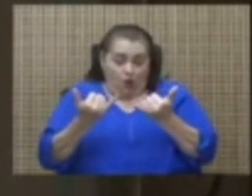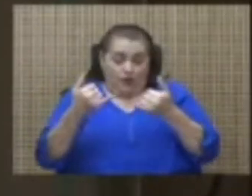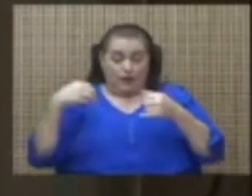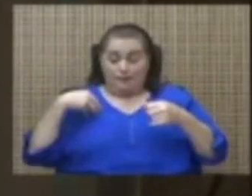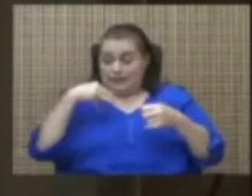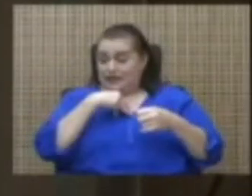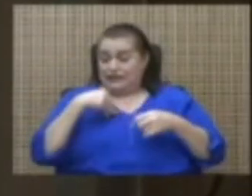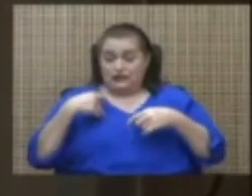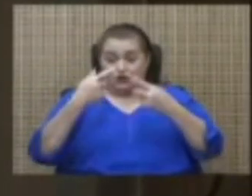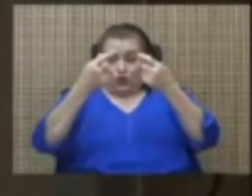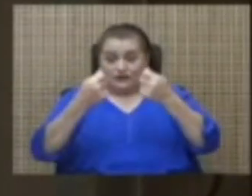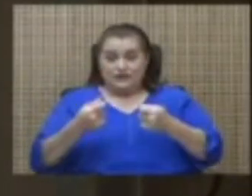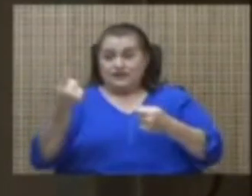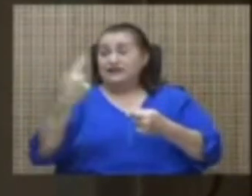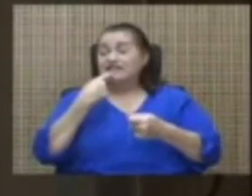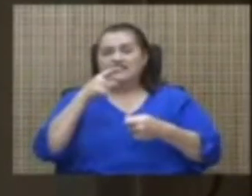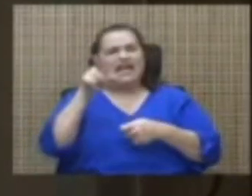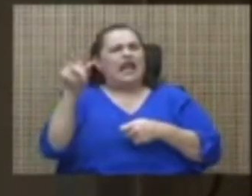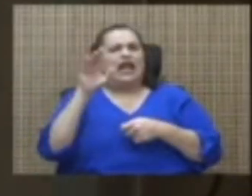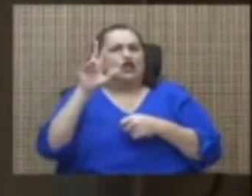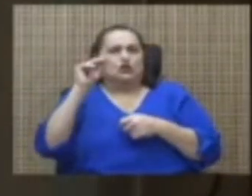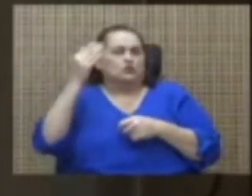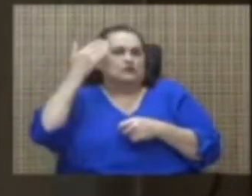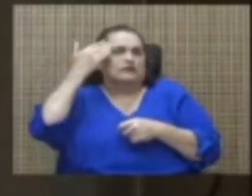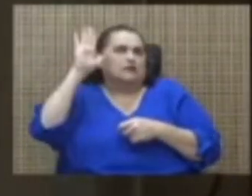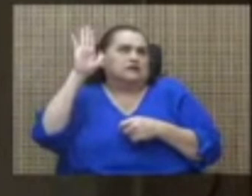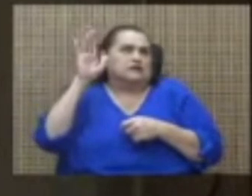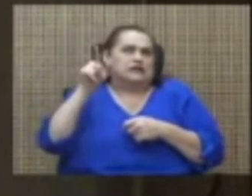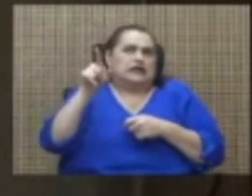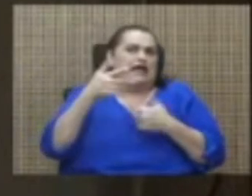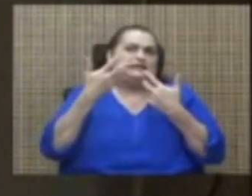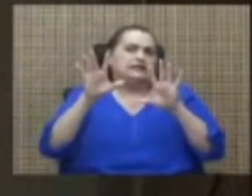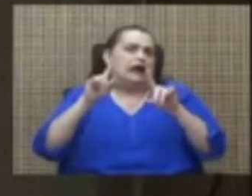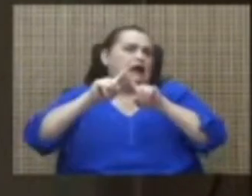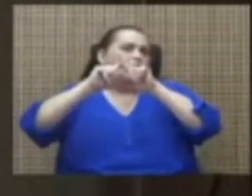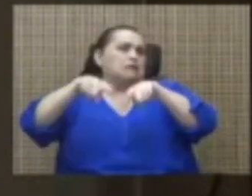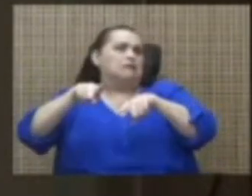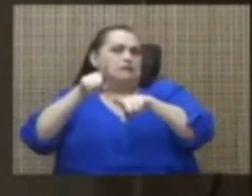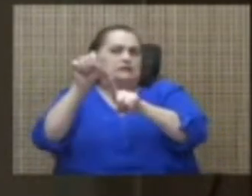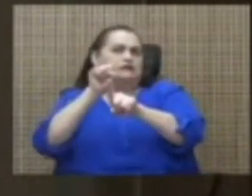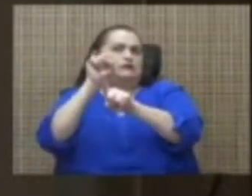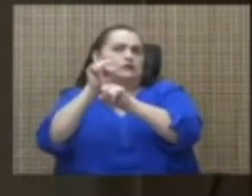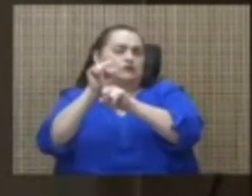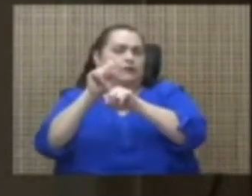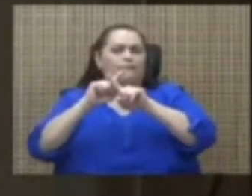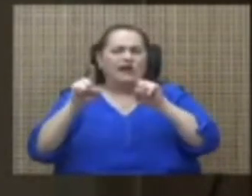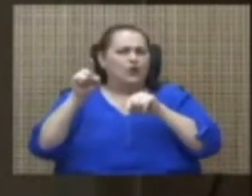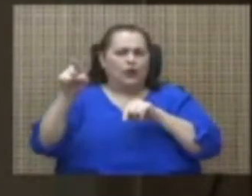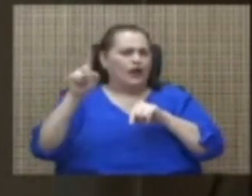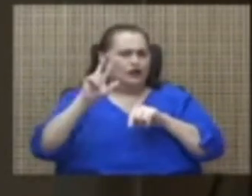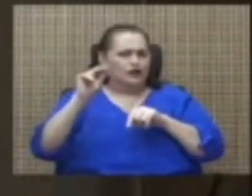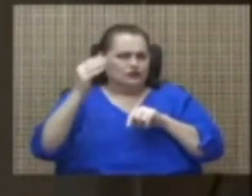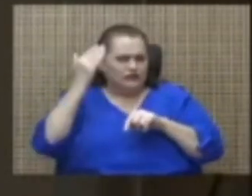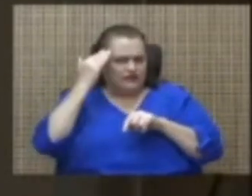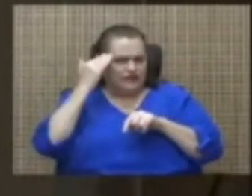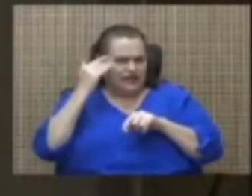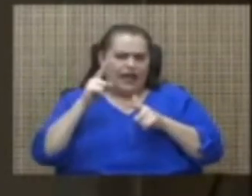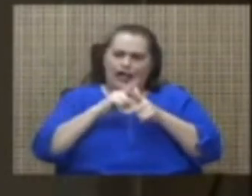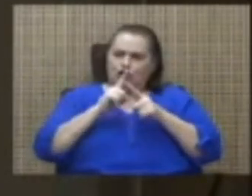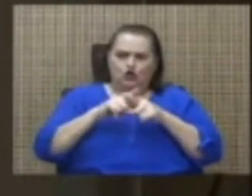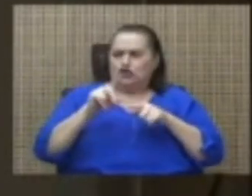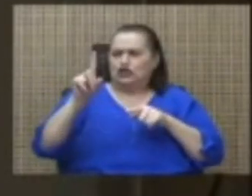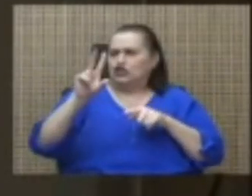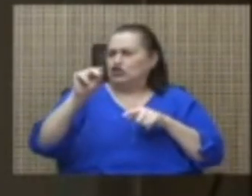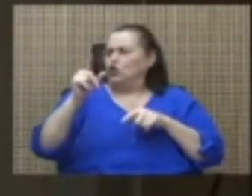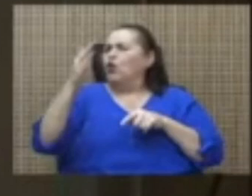viene e indica que él no tenía por qué saber que el caso estaba desestimado, pero si él no tenía por qué saber entonces no tenía por qué